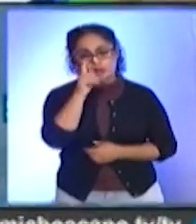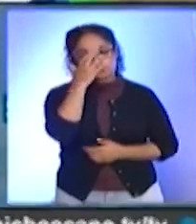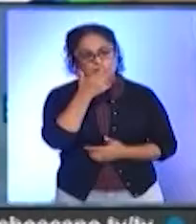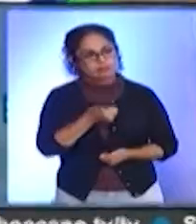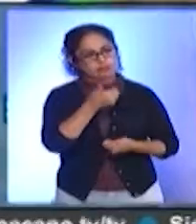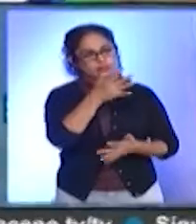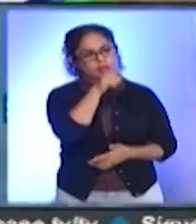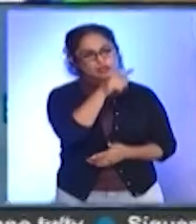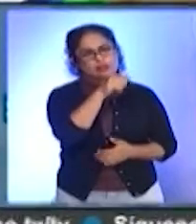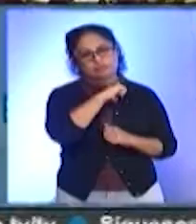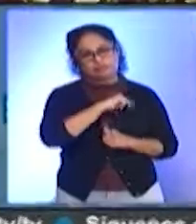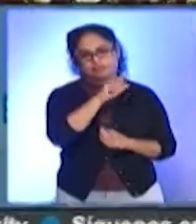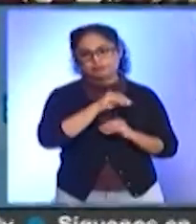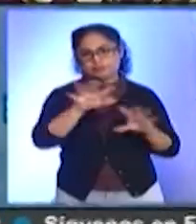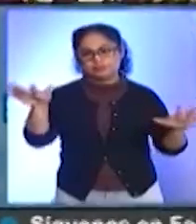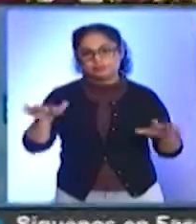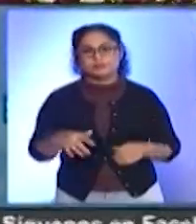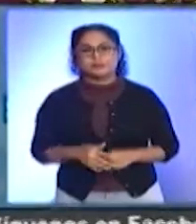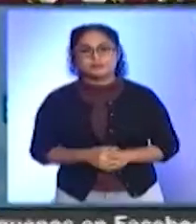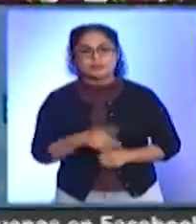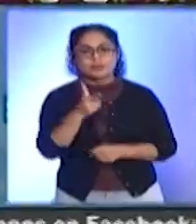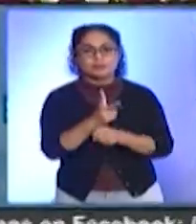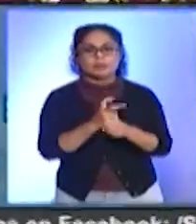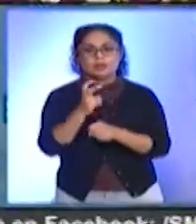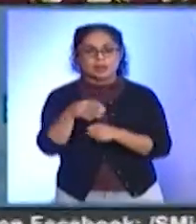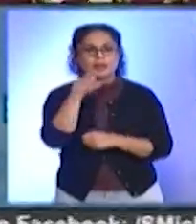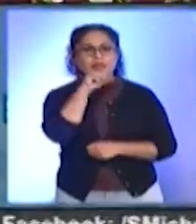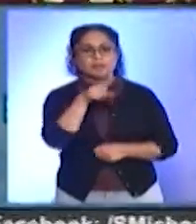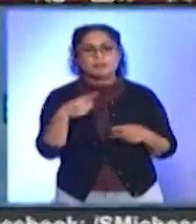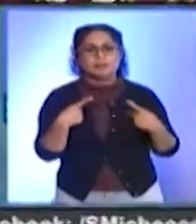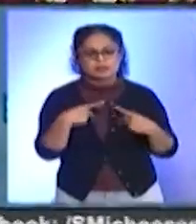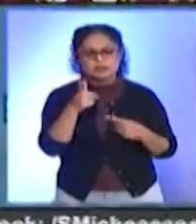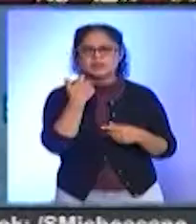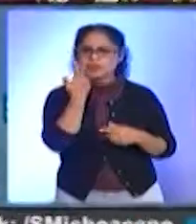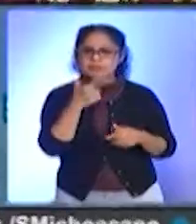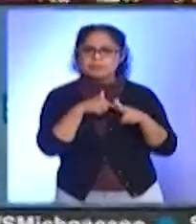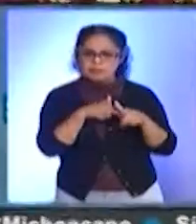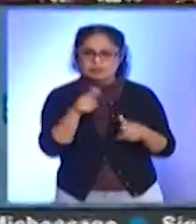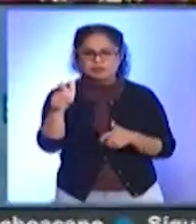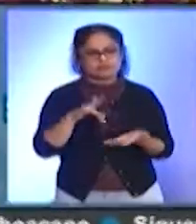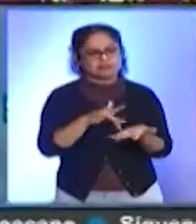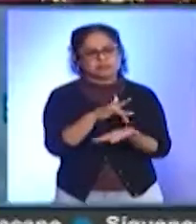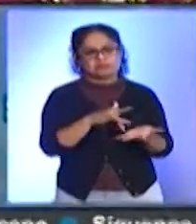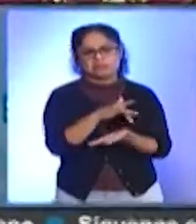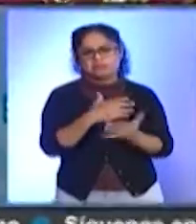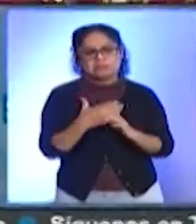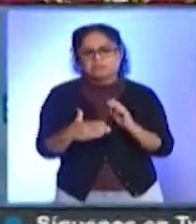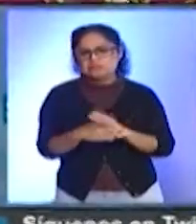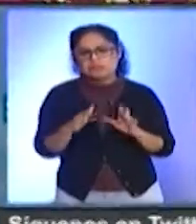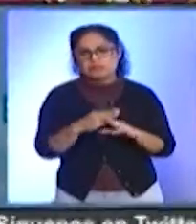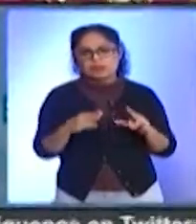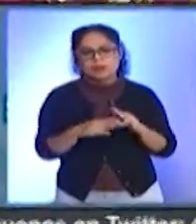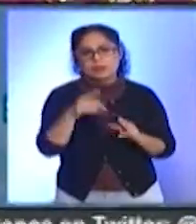Cárdenas y ellos harán la distribución. Asimismo hizo la invitación a la ciudadanía a continuar colaborando con la donación de productos para pobladores